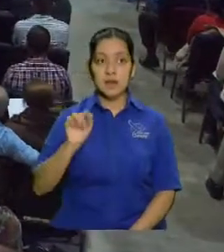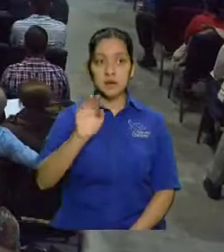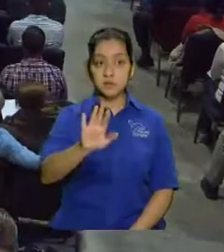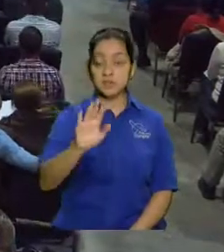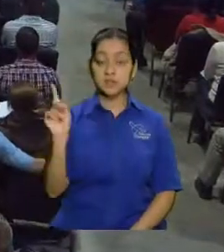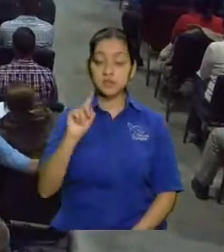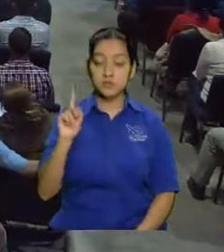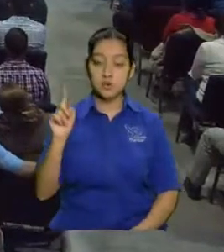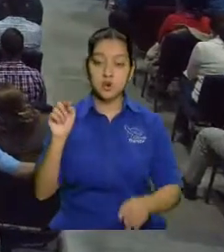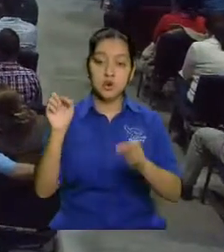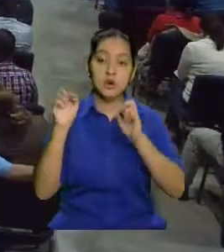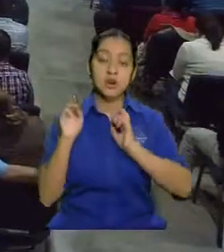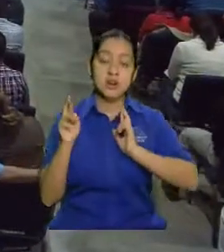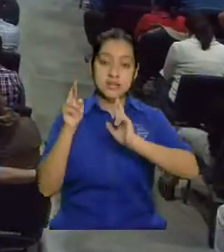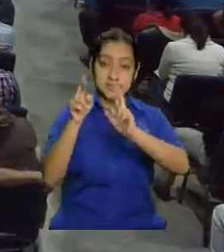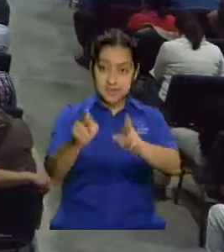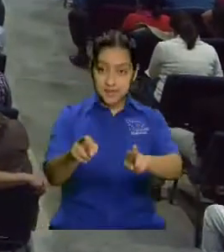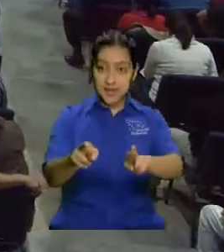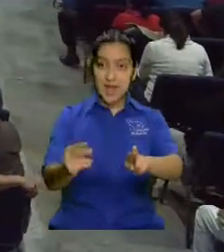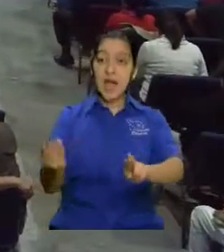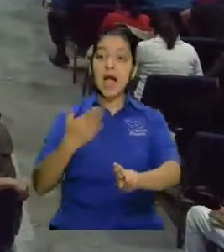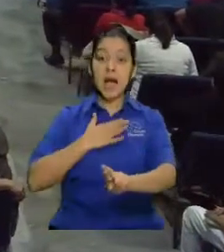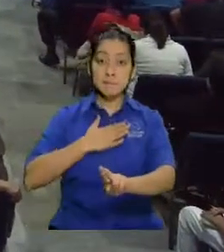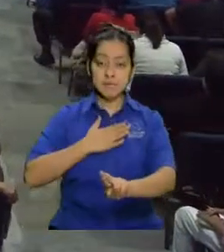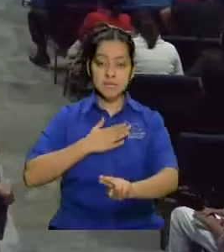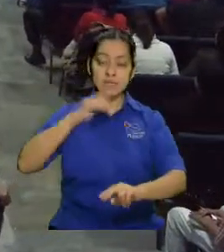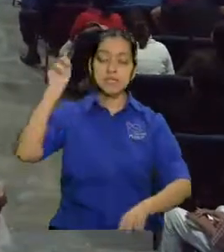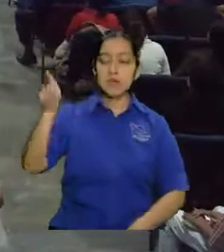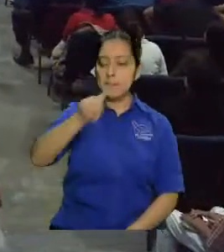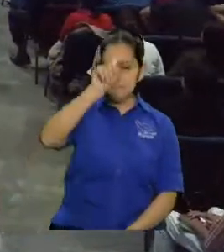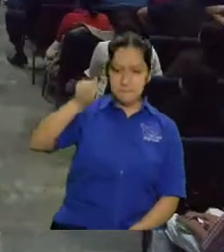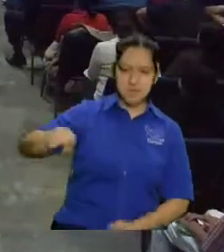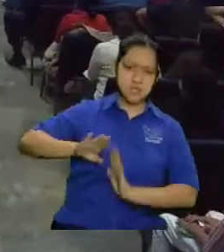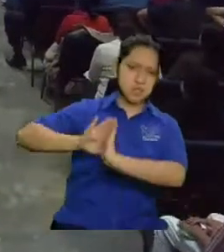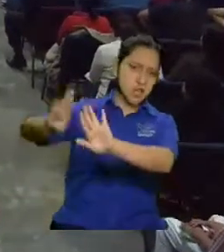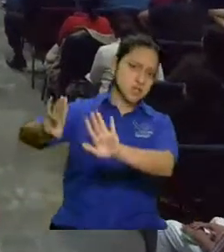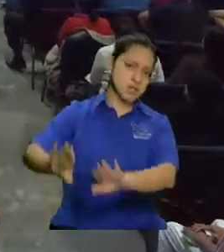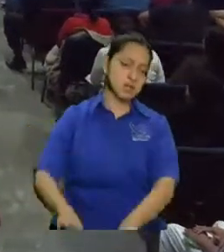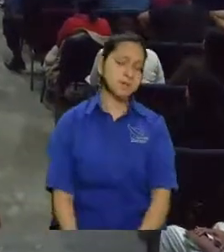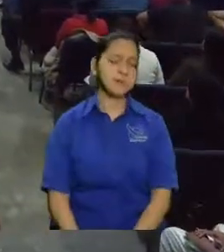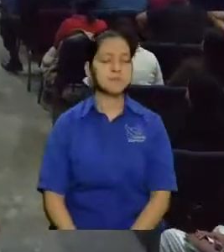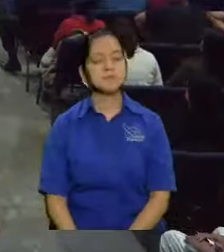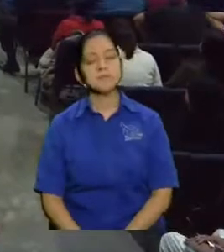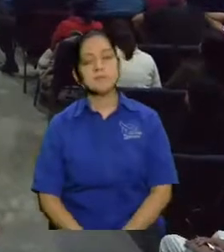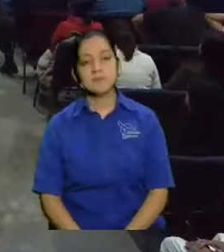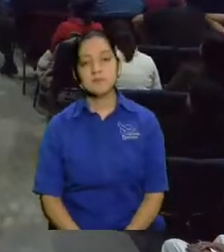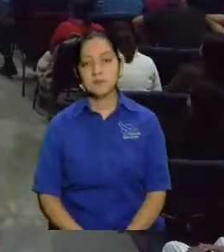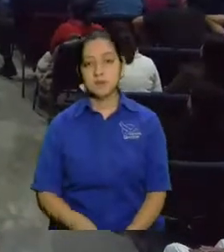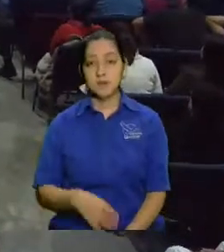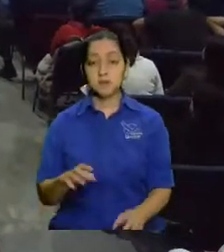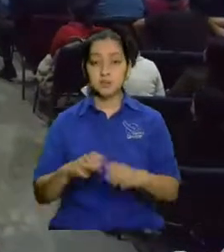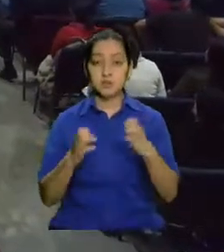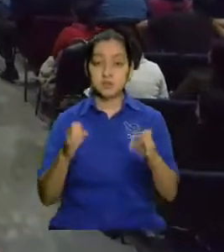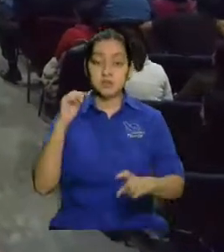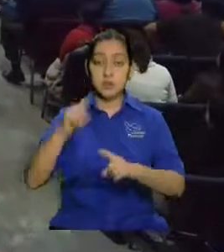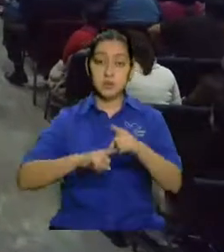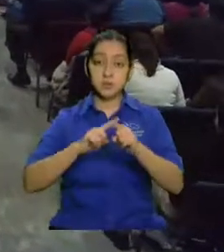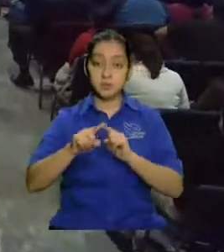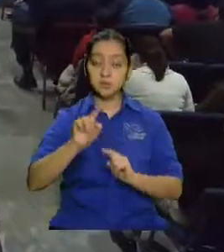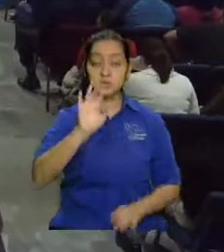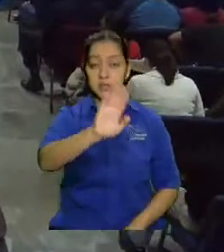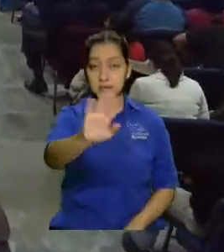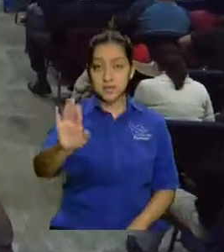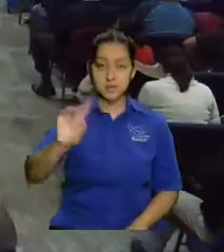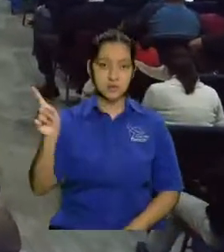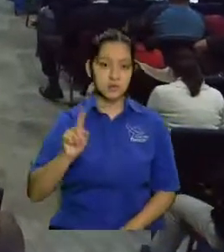recibe, a mí me rechaza. De tal manera que él dice cuando vayan a algún lugar y no los reciban, desen la vuelta, sacúdense el polvo de los